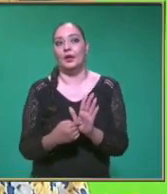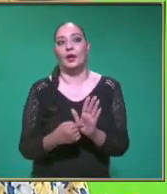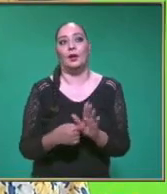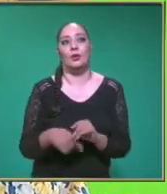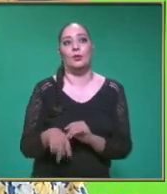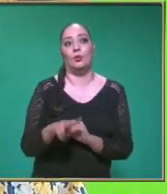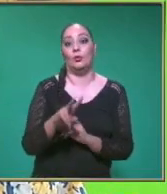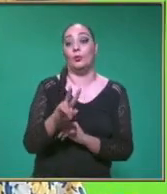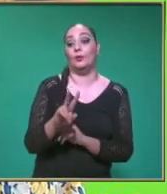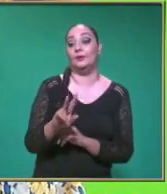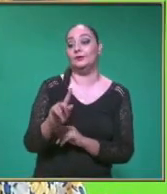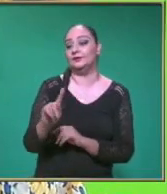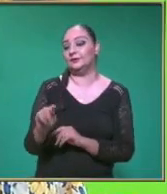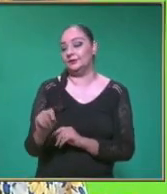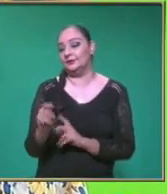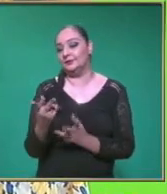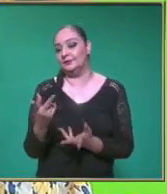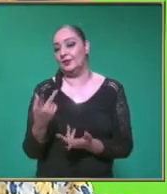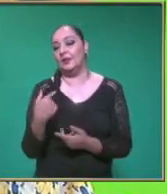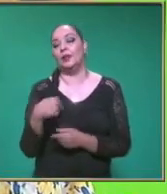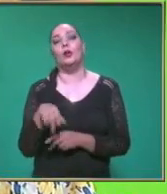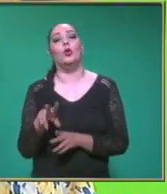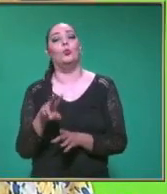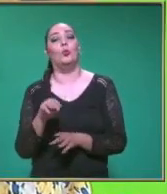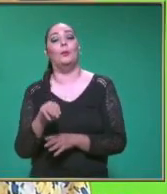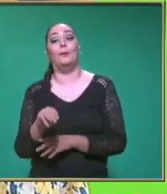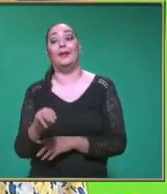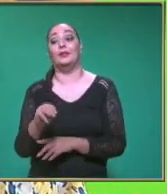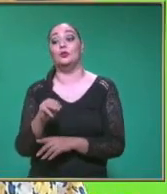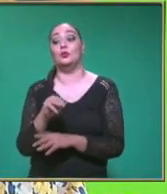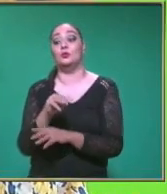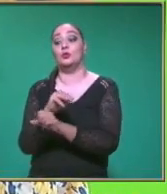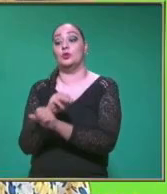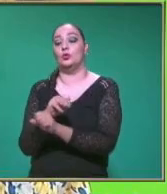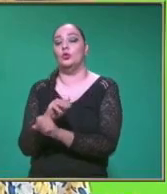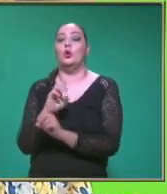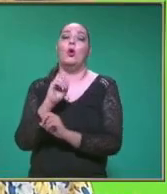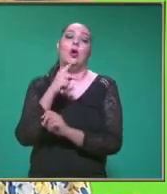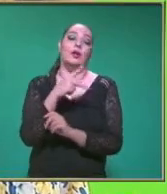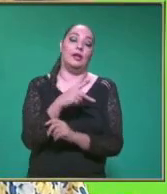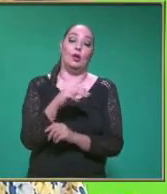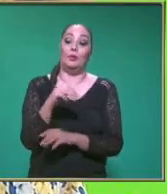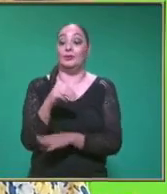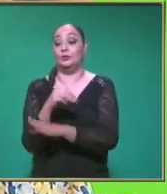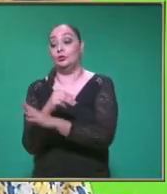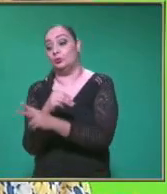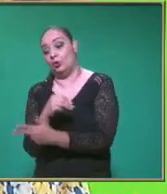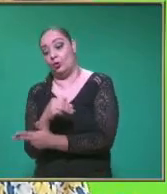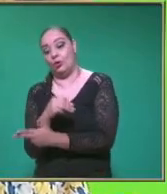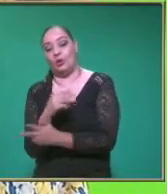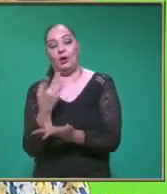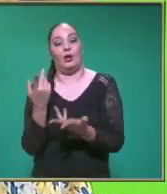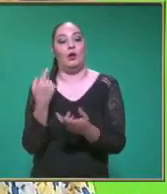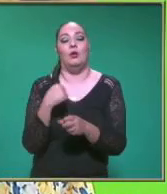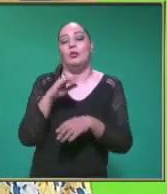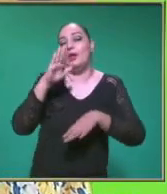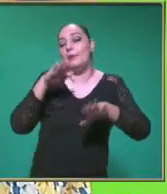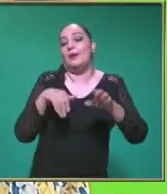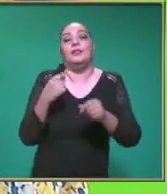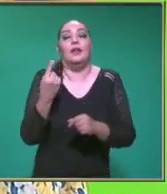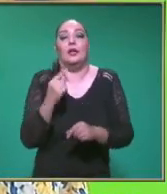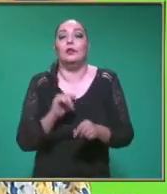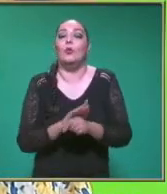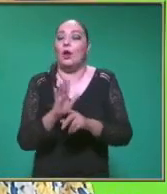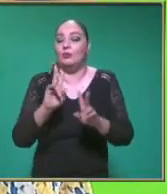unidad de medida Pues ya la sabemos La velocidad Se mide en metros Por segundo O kilómetros por hora Dependiendo Dependiendo las dimensiones O las cantidades